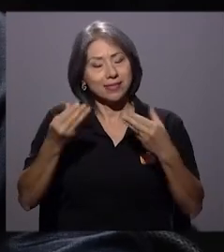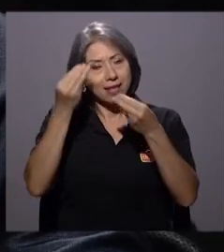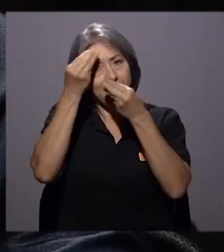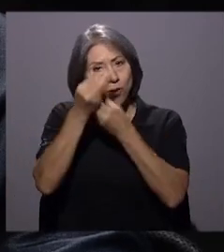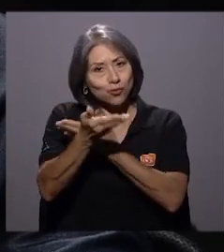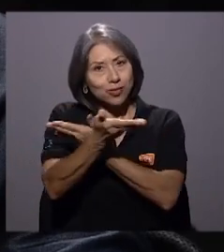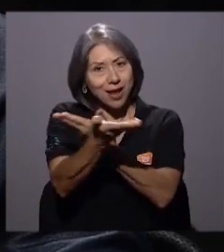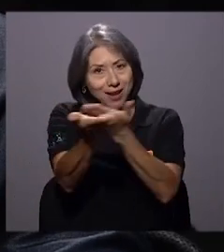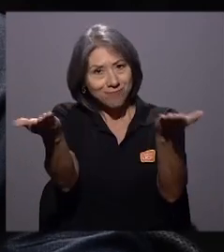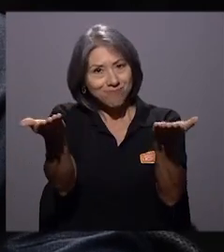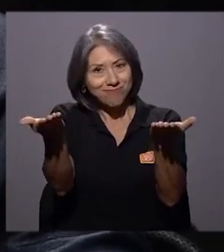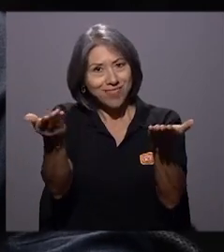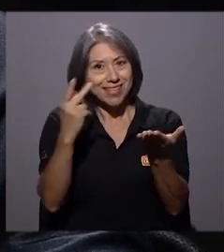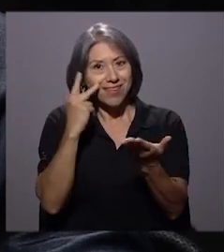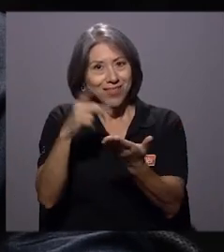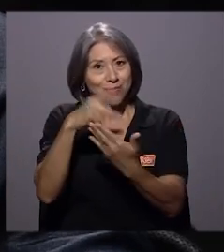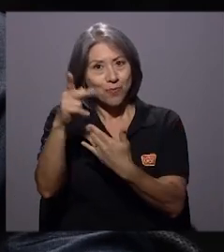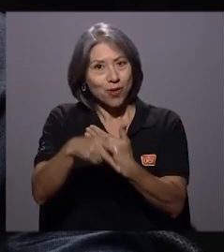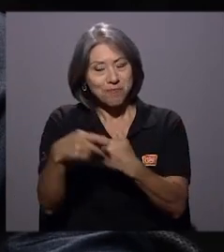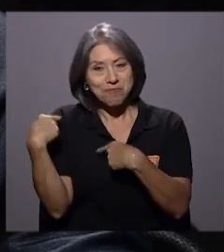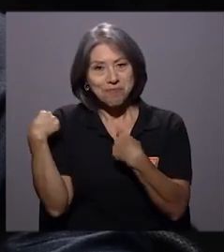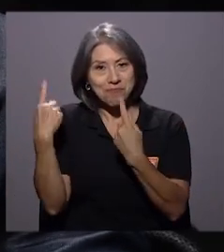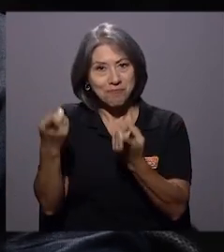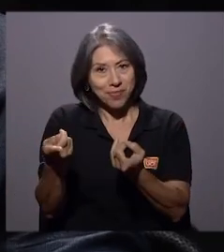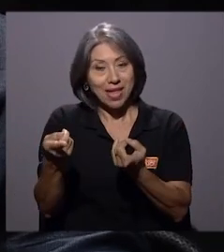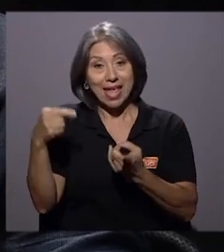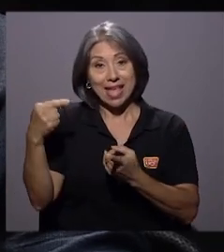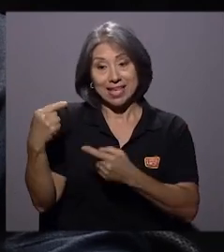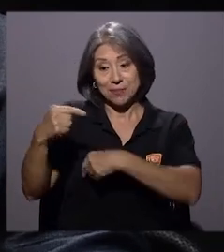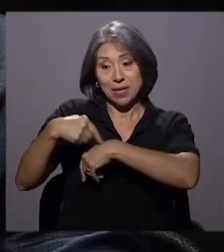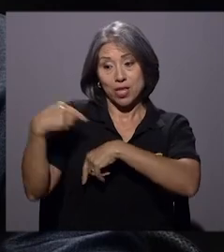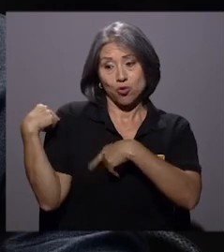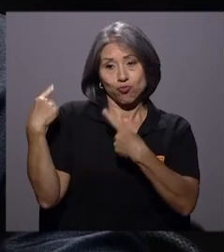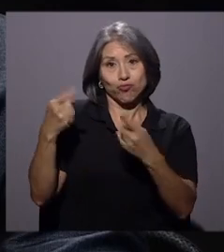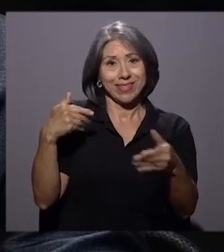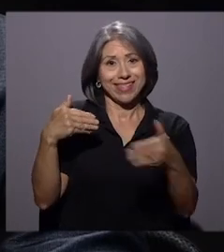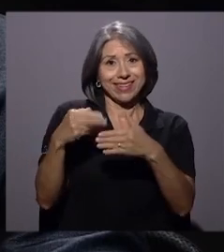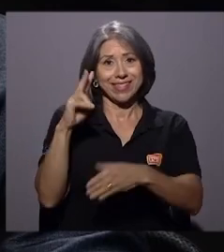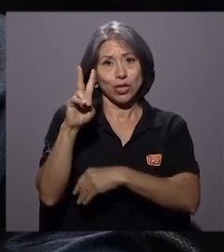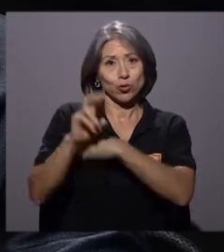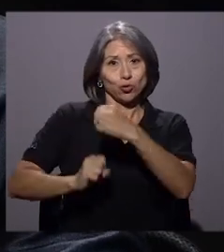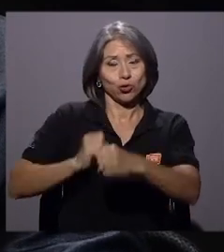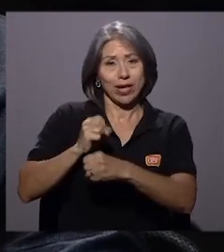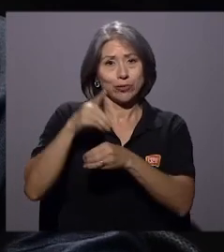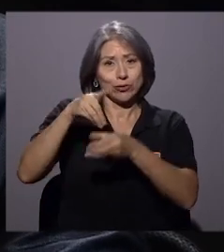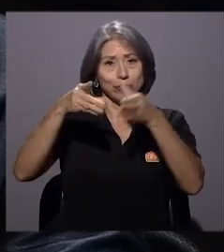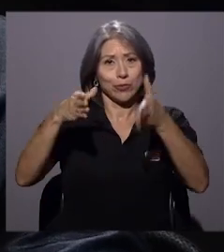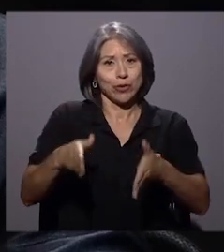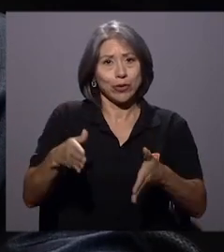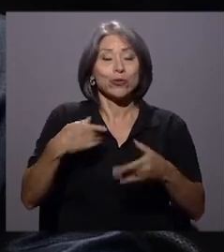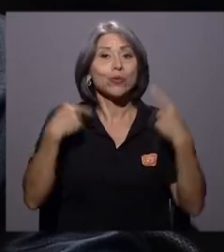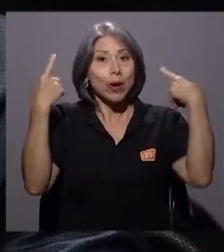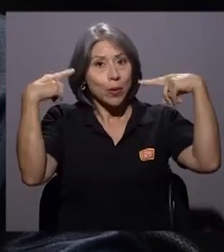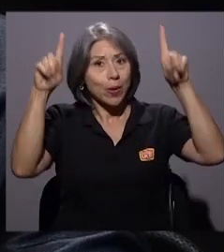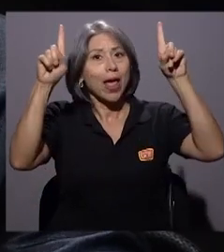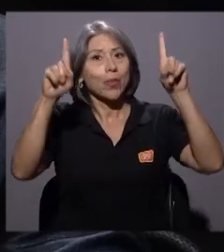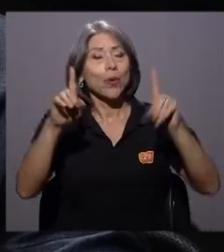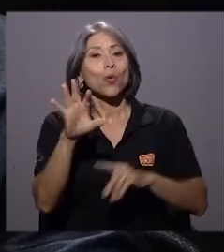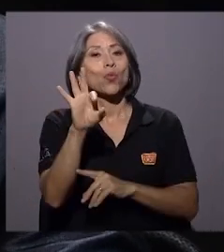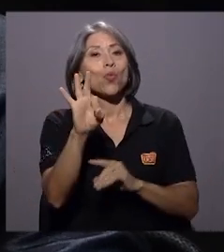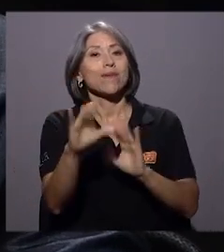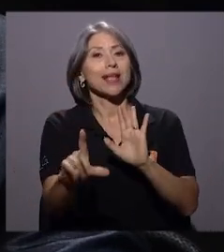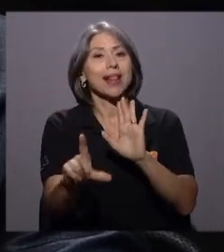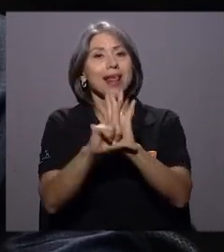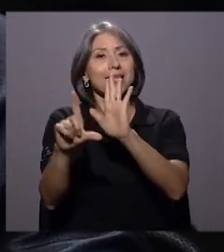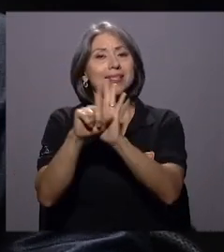televidentes que en este periodo de ya casi dos años de legislatura he logrado ya nueve leyes específicas